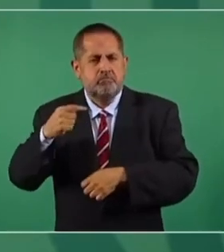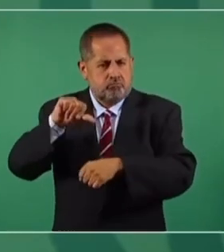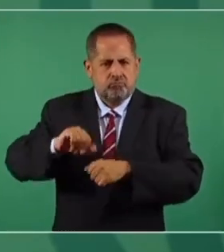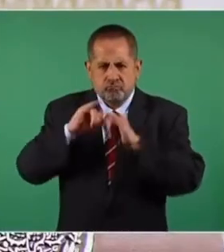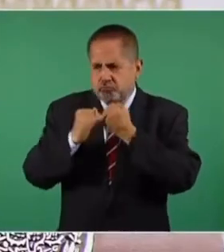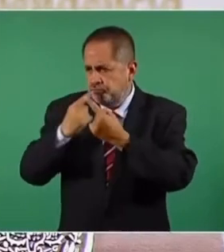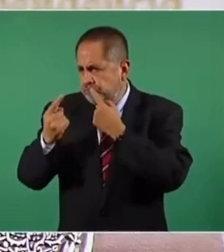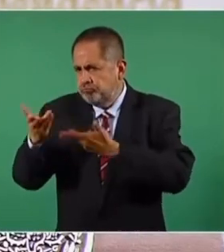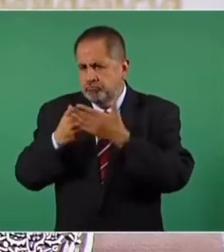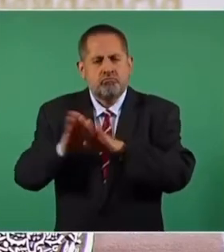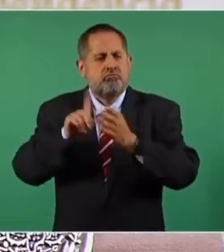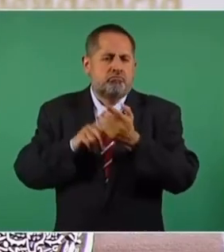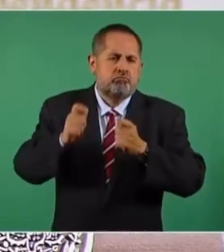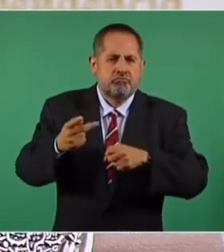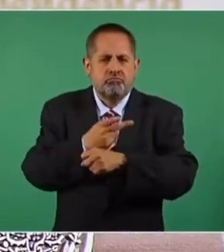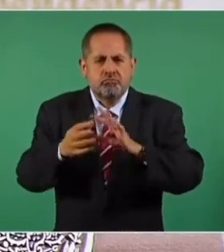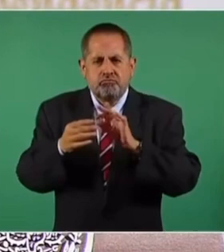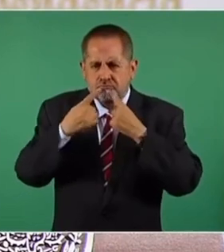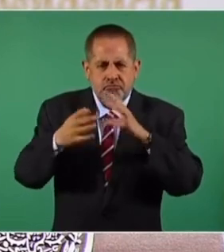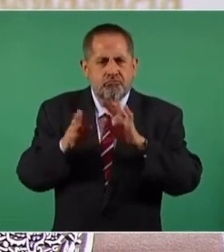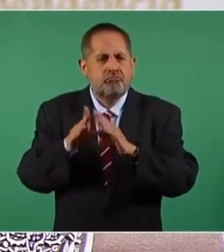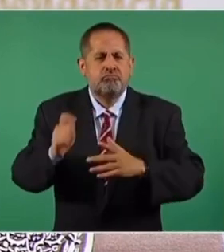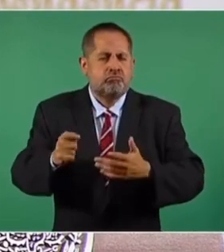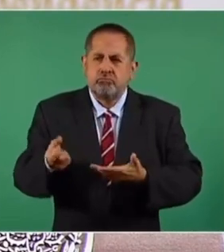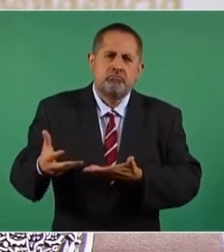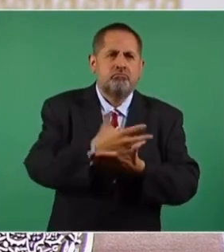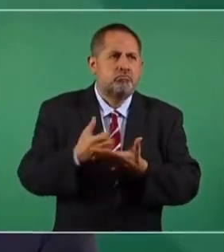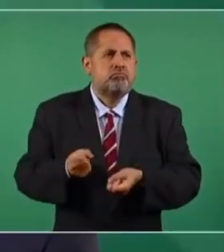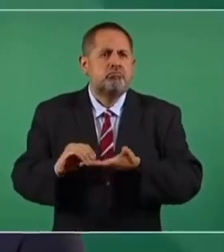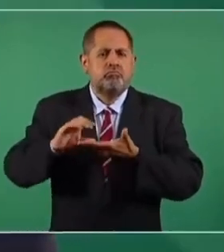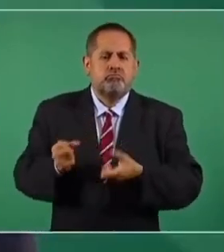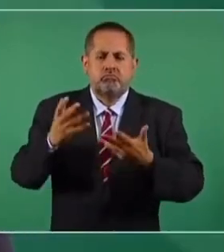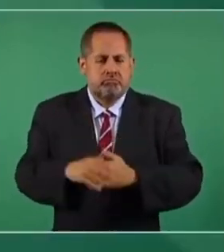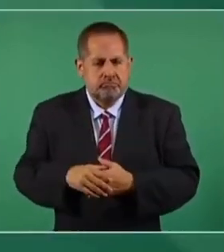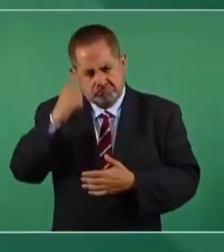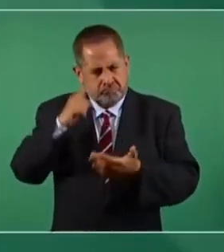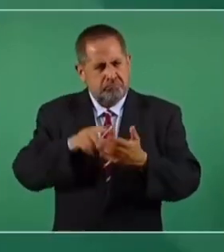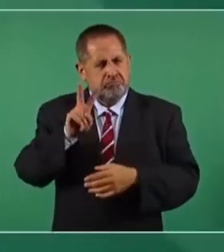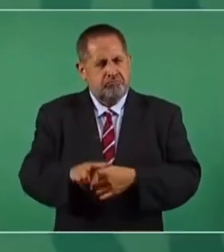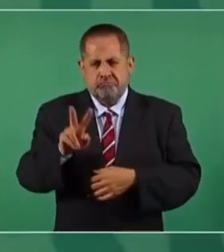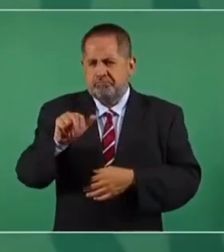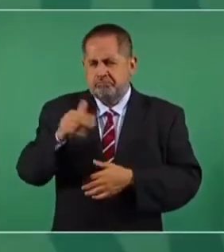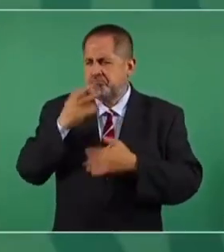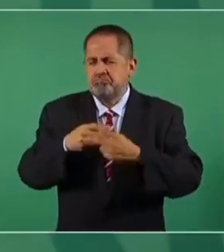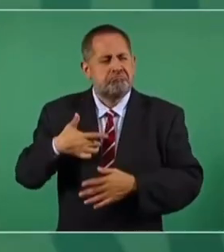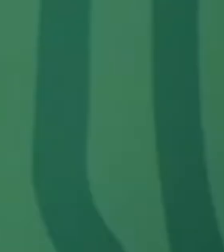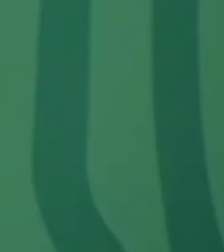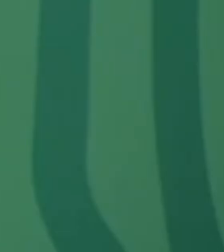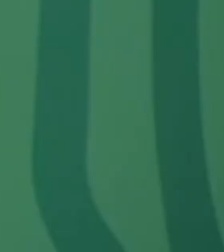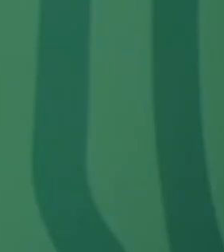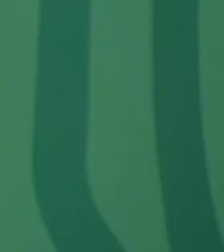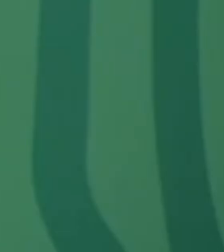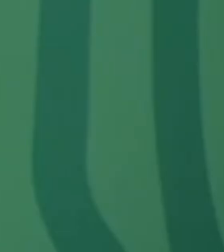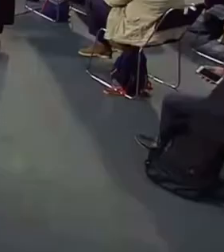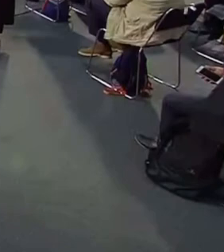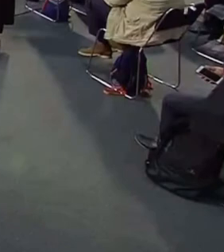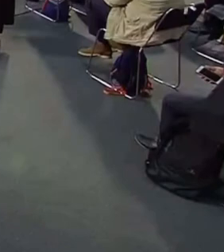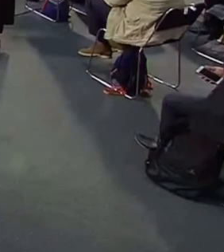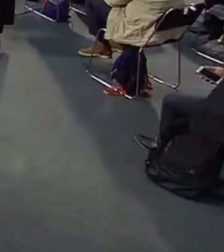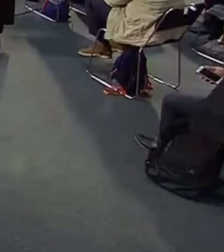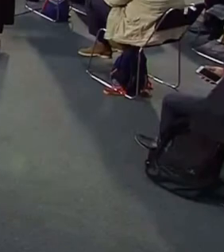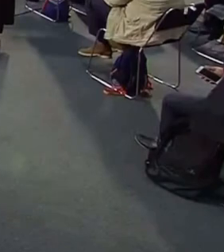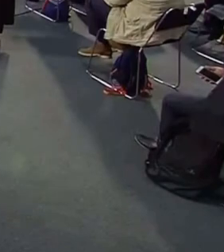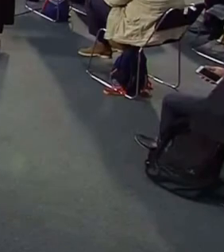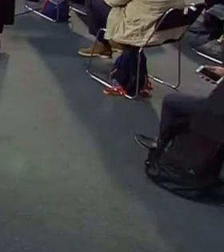cómo estamos, qué estamos estimando de ingresos. La verdad que vamos bien, estamos bien y de buenas en lo económico,